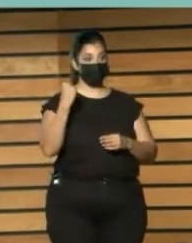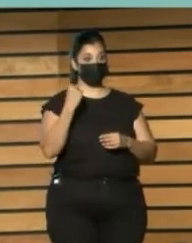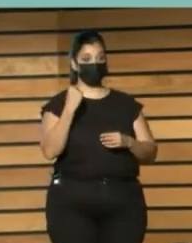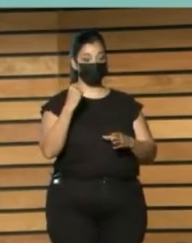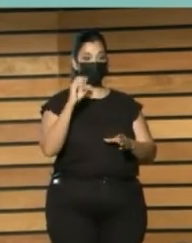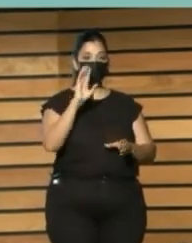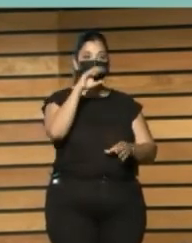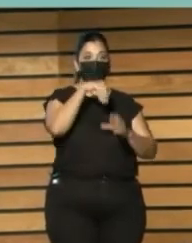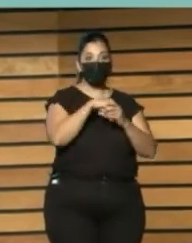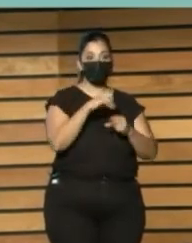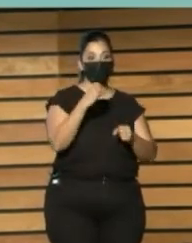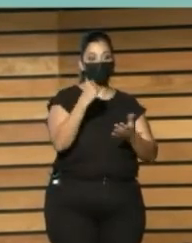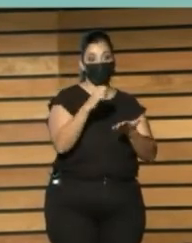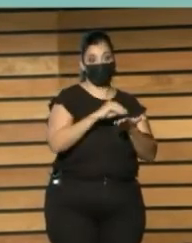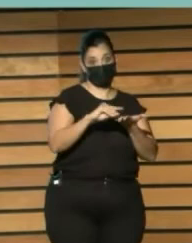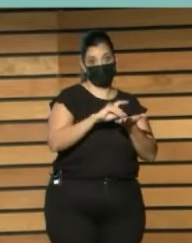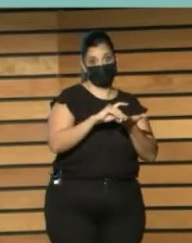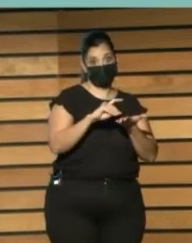desarrollo Digital